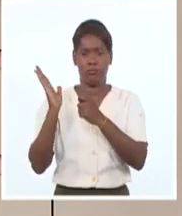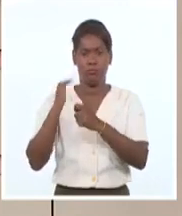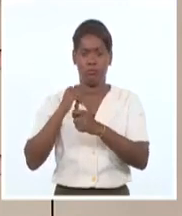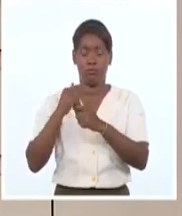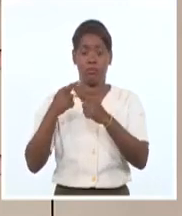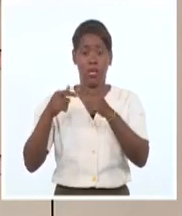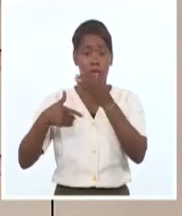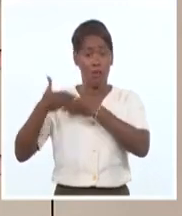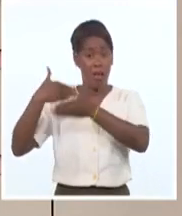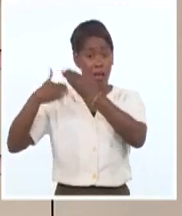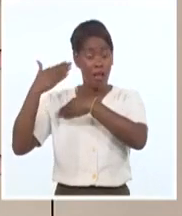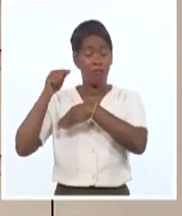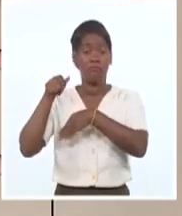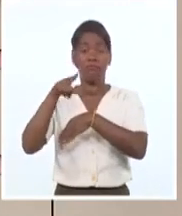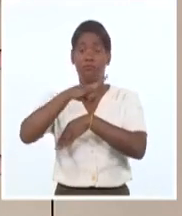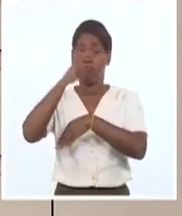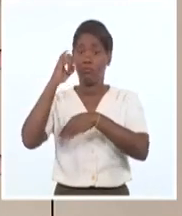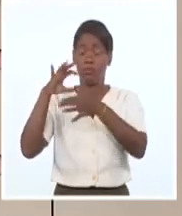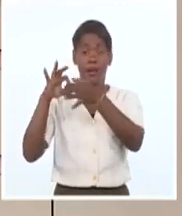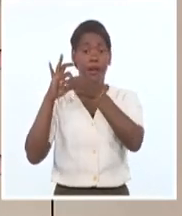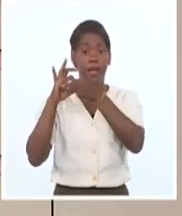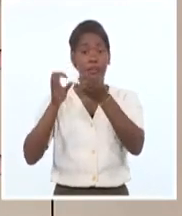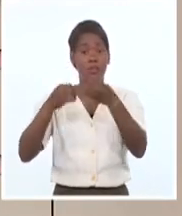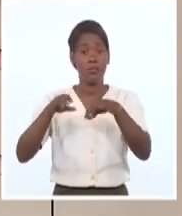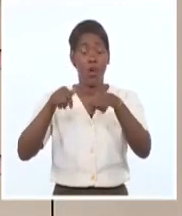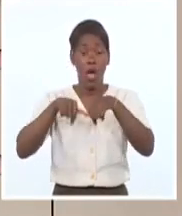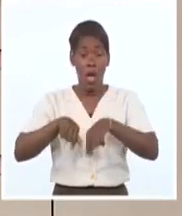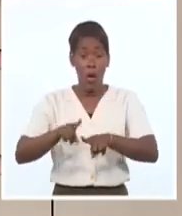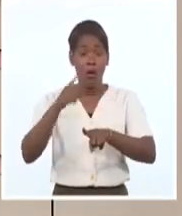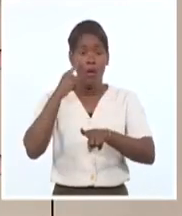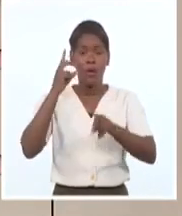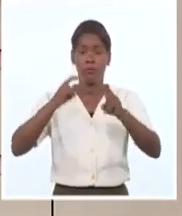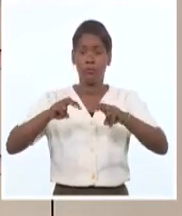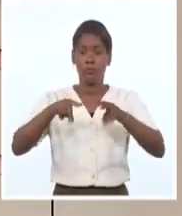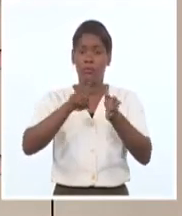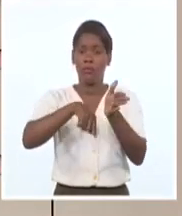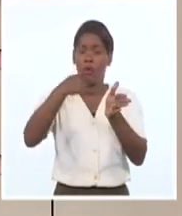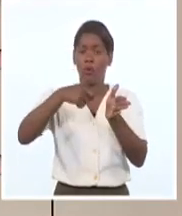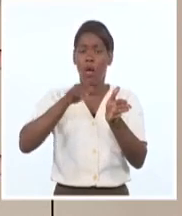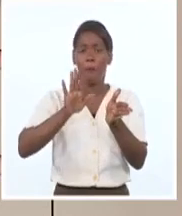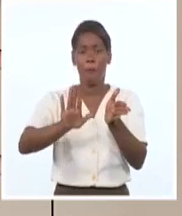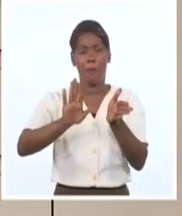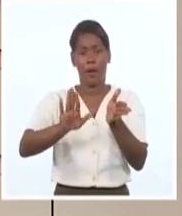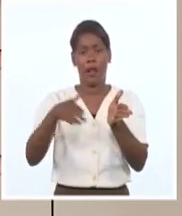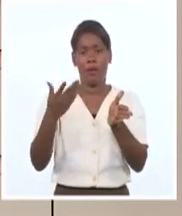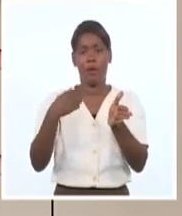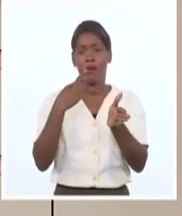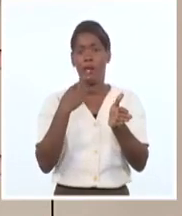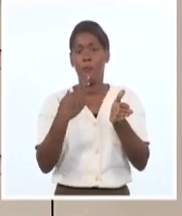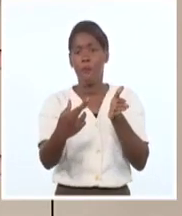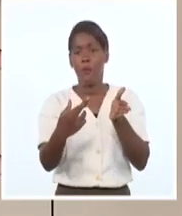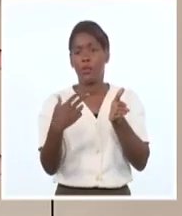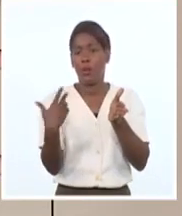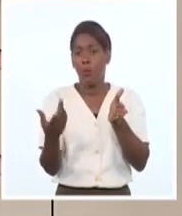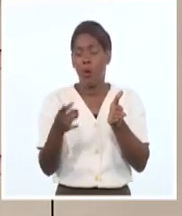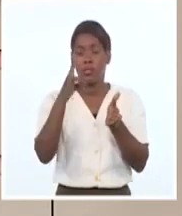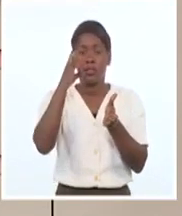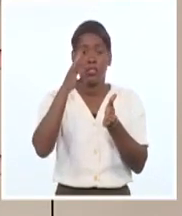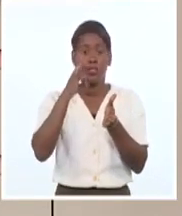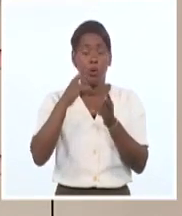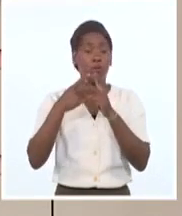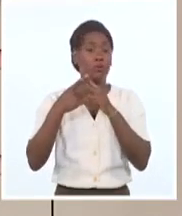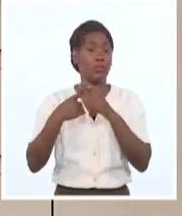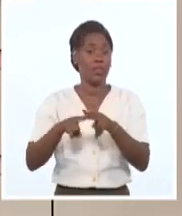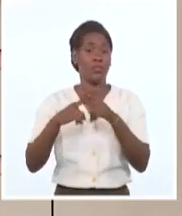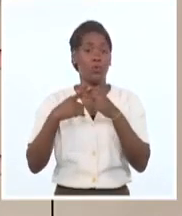prometido nuevas revelaciones. Habrá que ver qué traen, a la espera de si finalmente el concierto de naciones le da